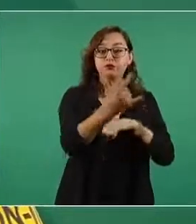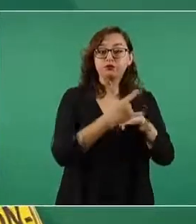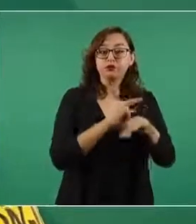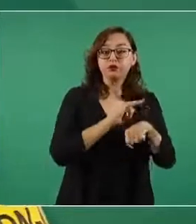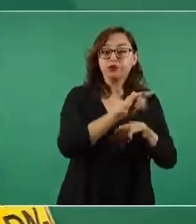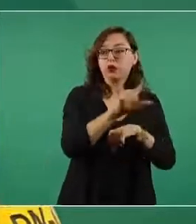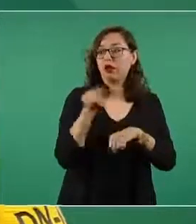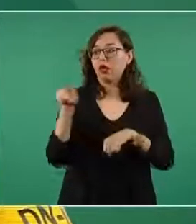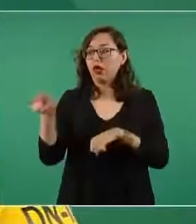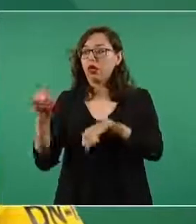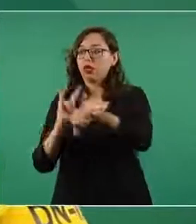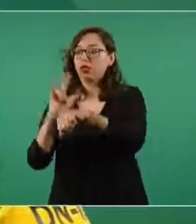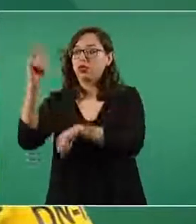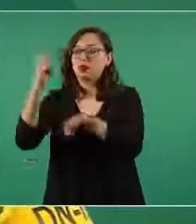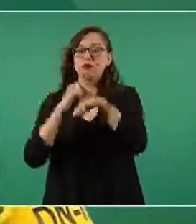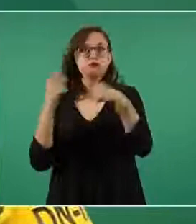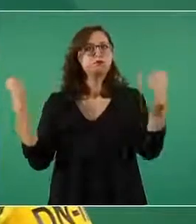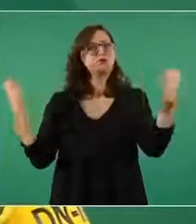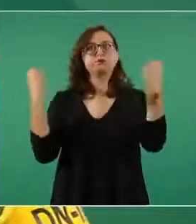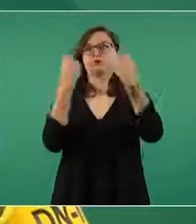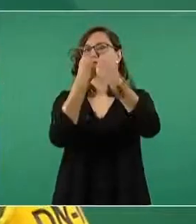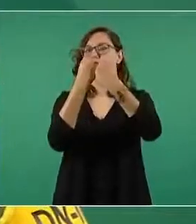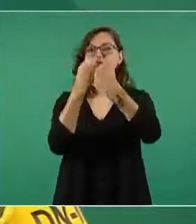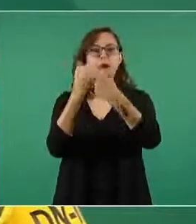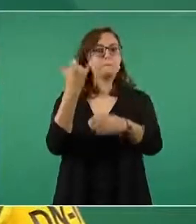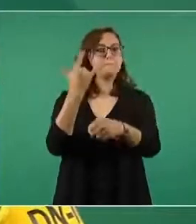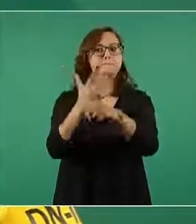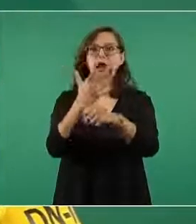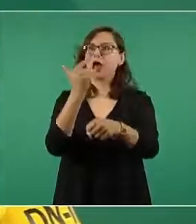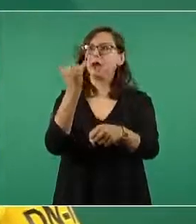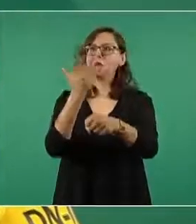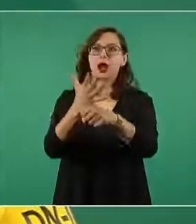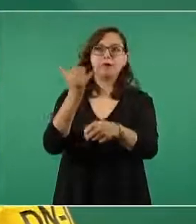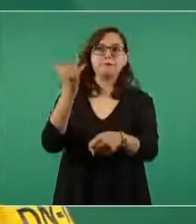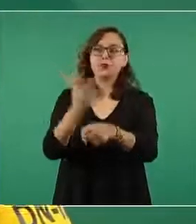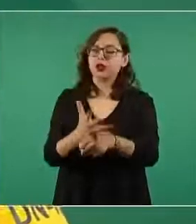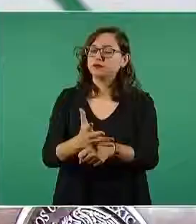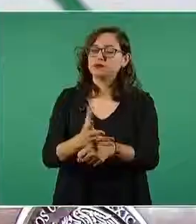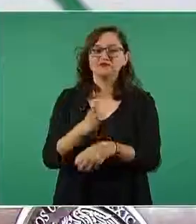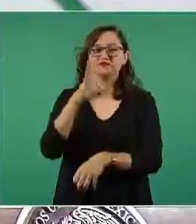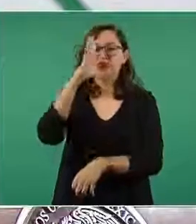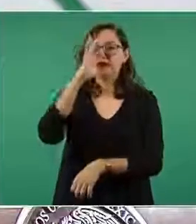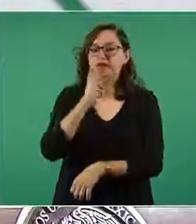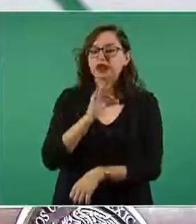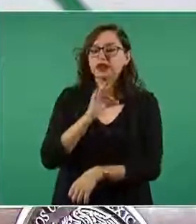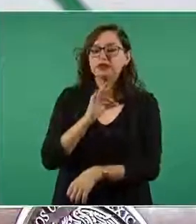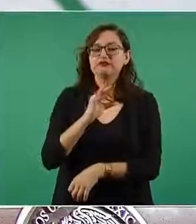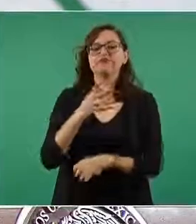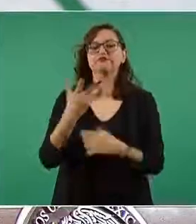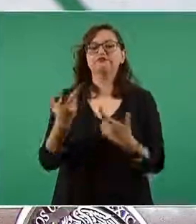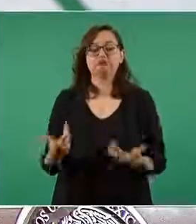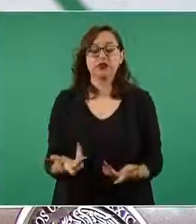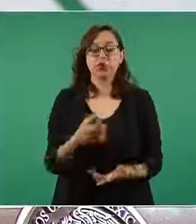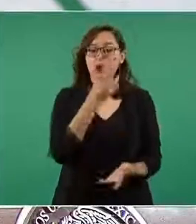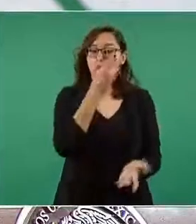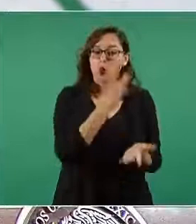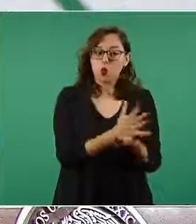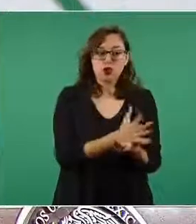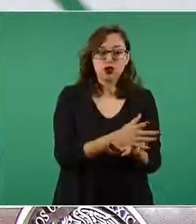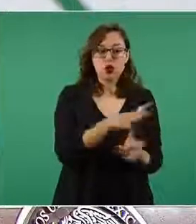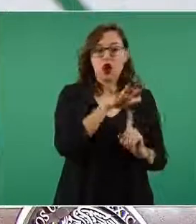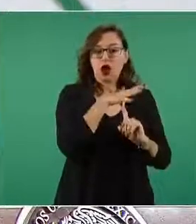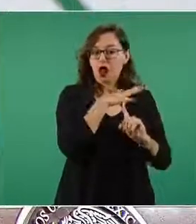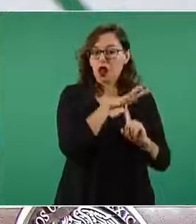únicamente se estaría en posibilidad de realizar operaciones con helicópteros